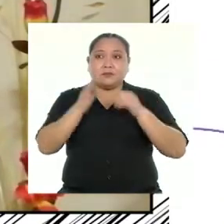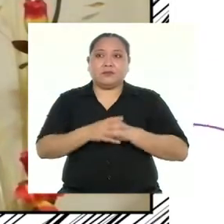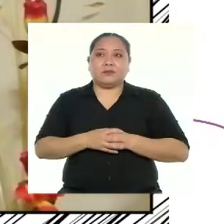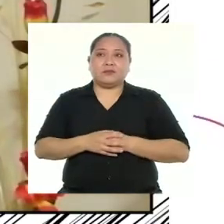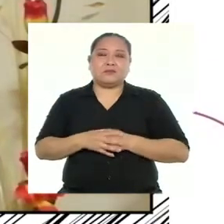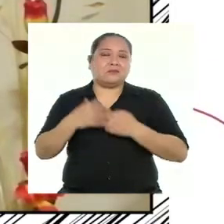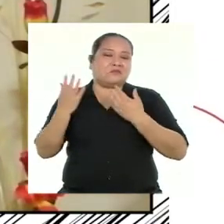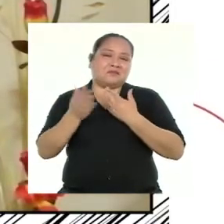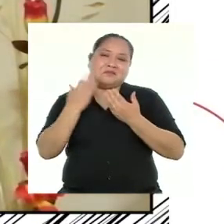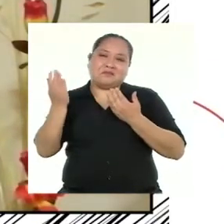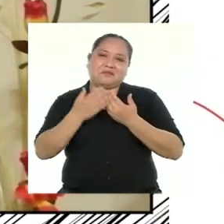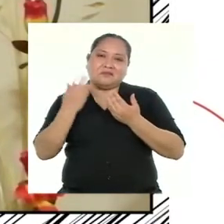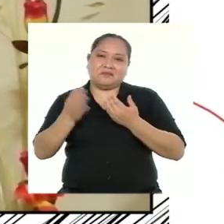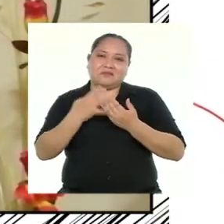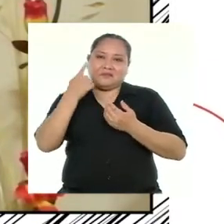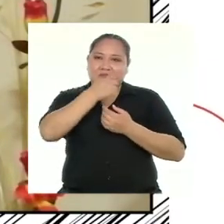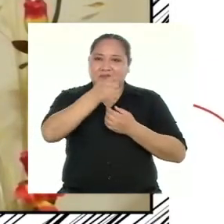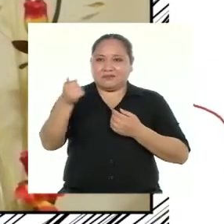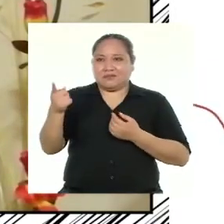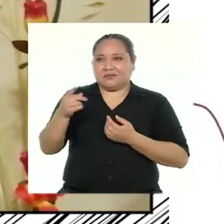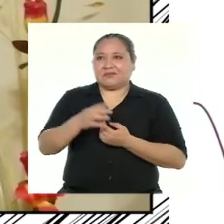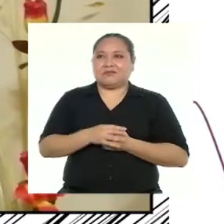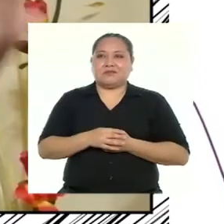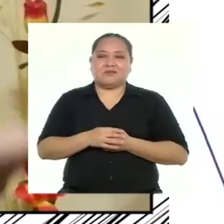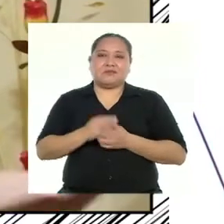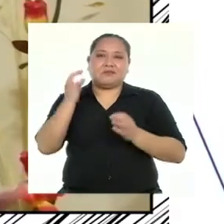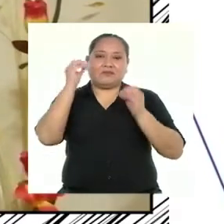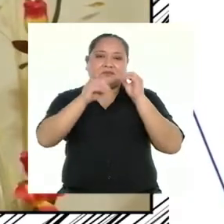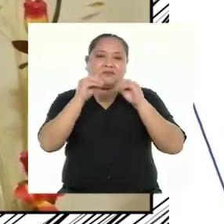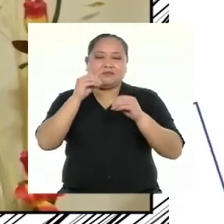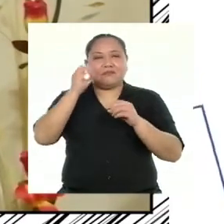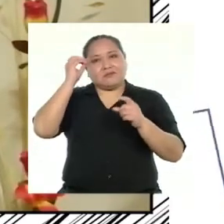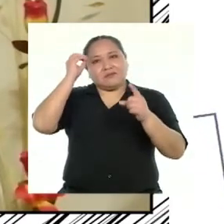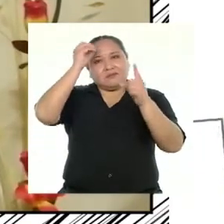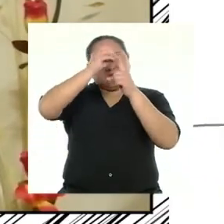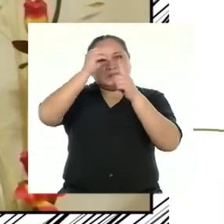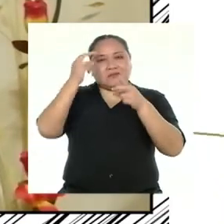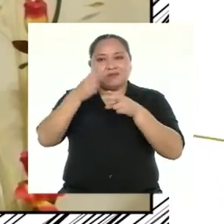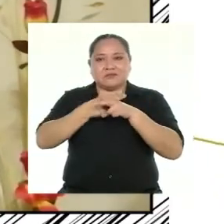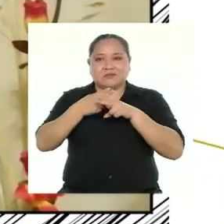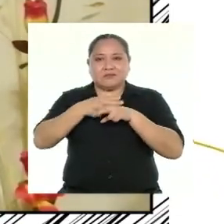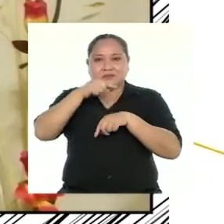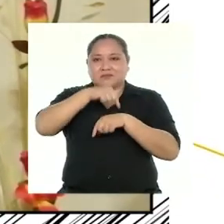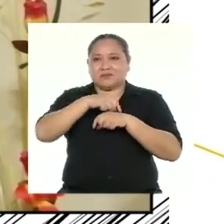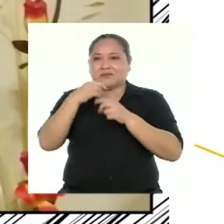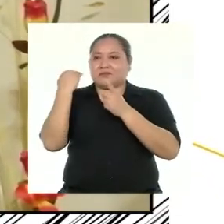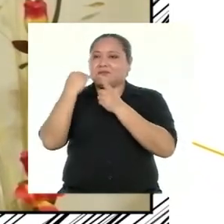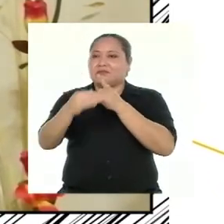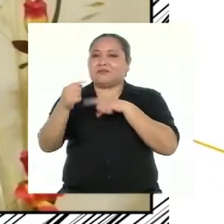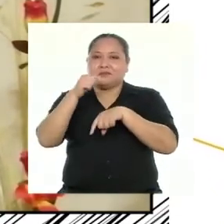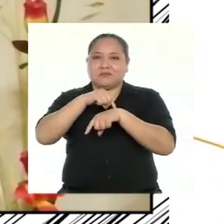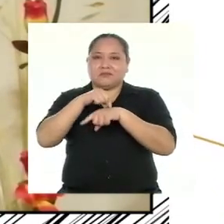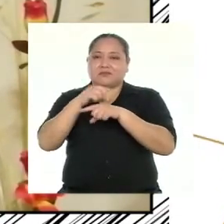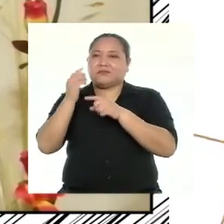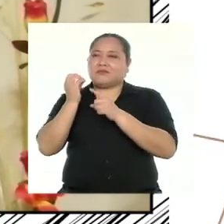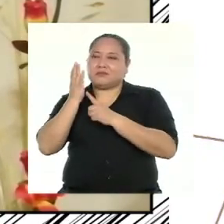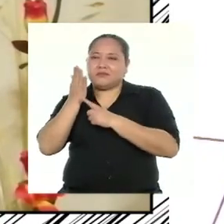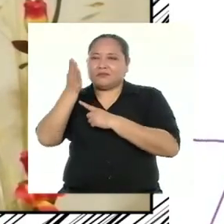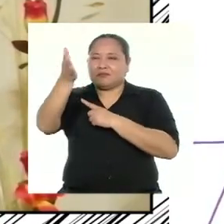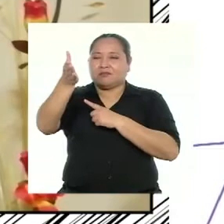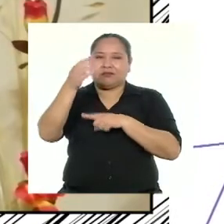mucho más fácil, va a ser para ustedes proponerse metas a corto, mediano o largo plazo.